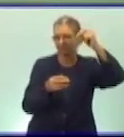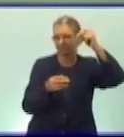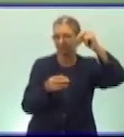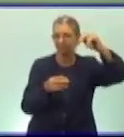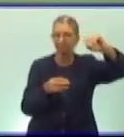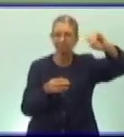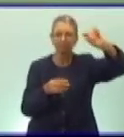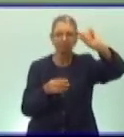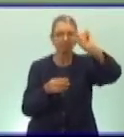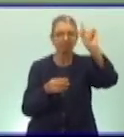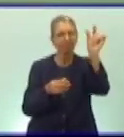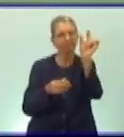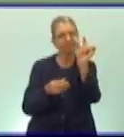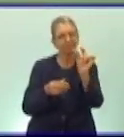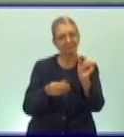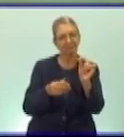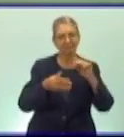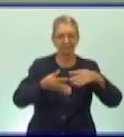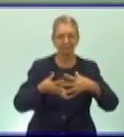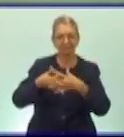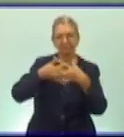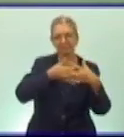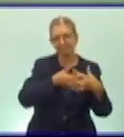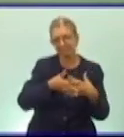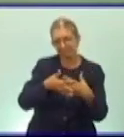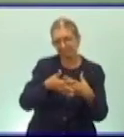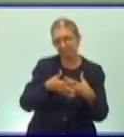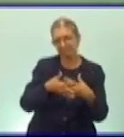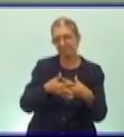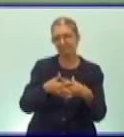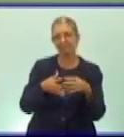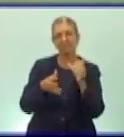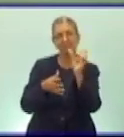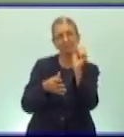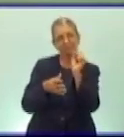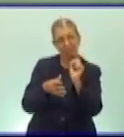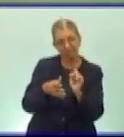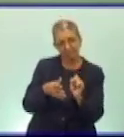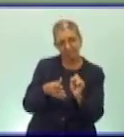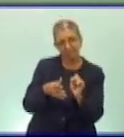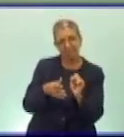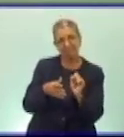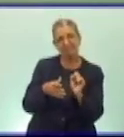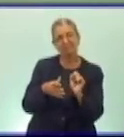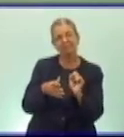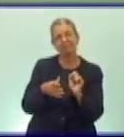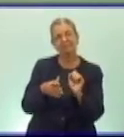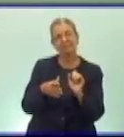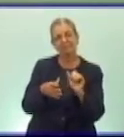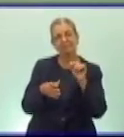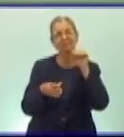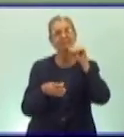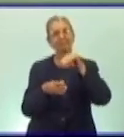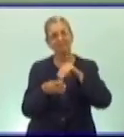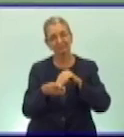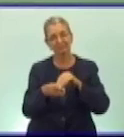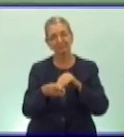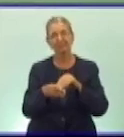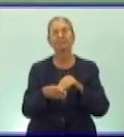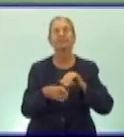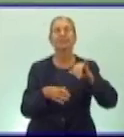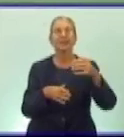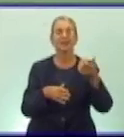ubicada en Estados Unidos en el sur se sitúa Jamaica